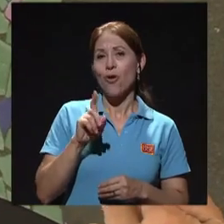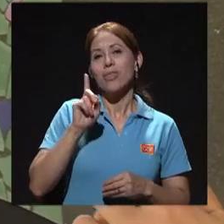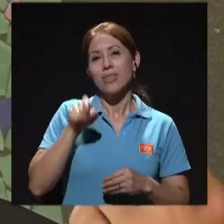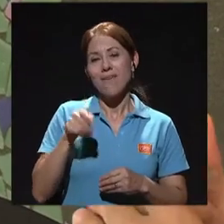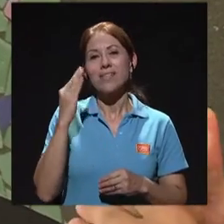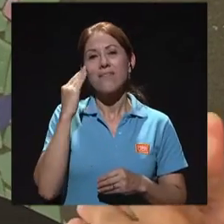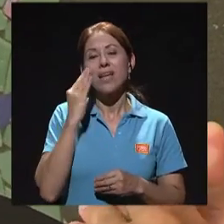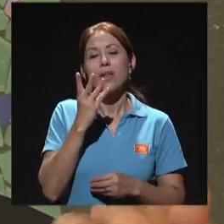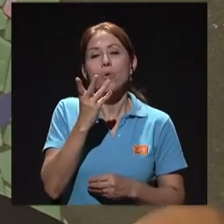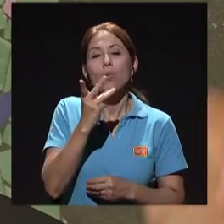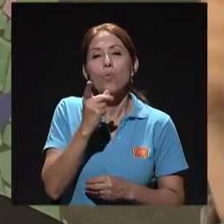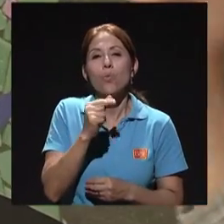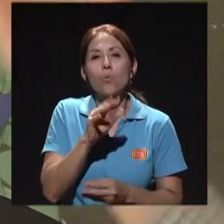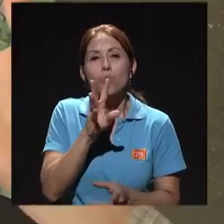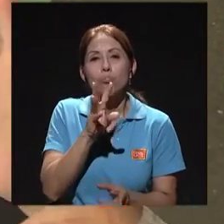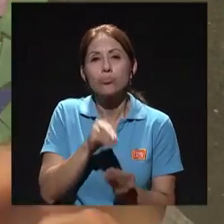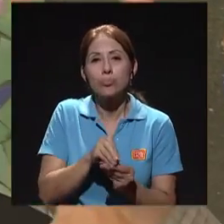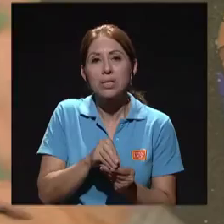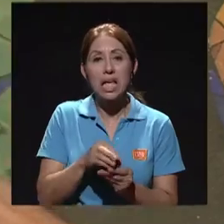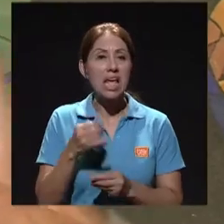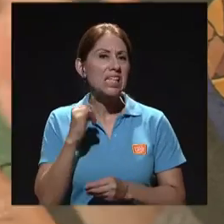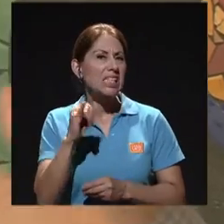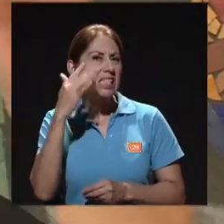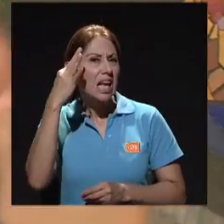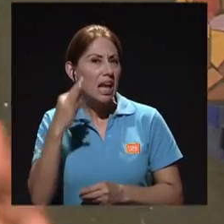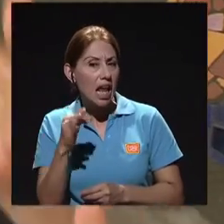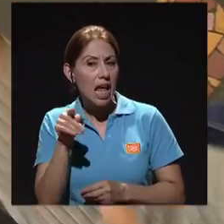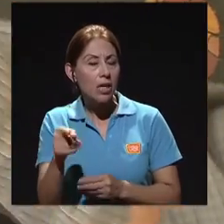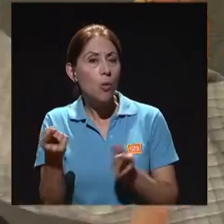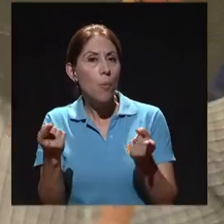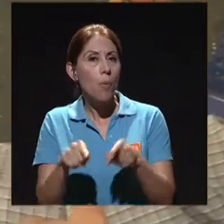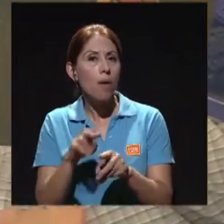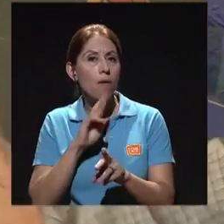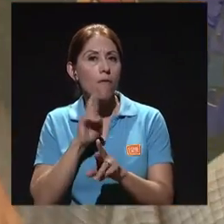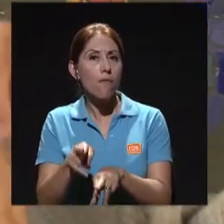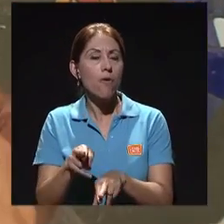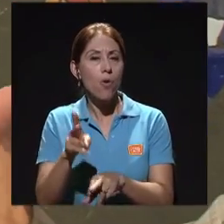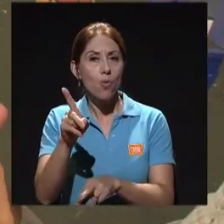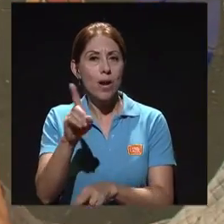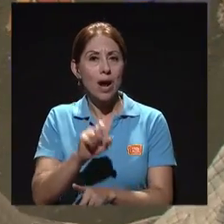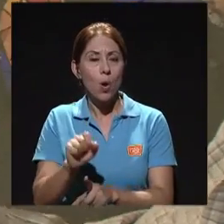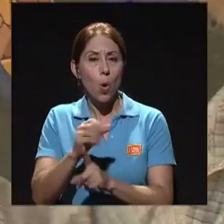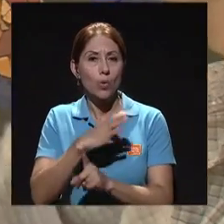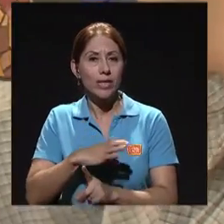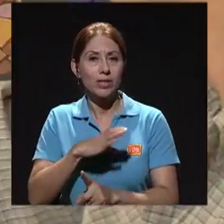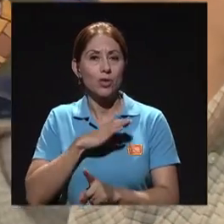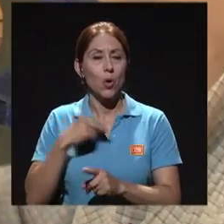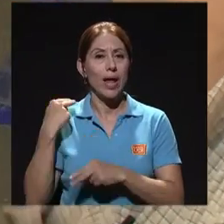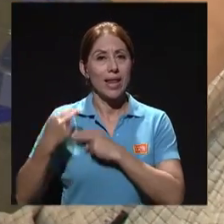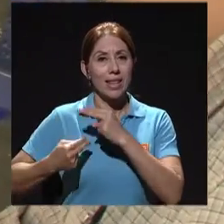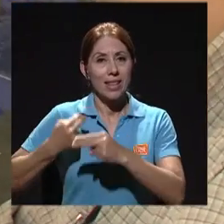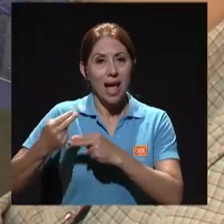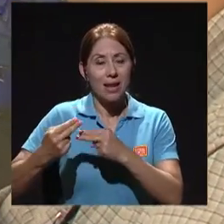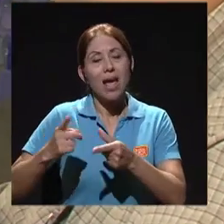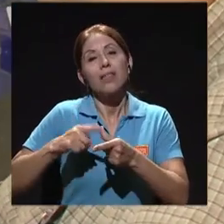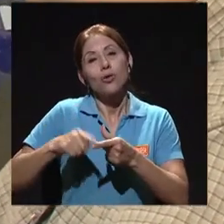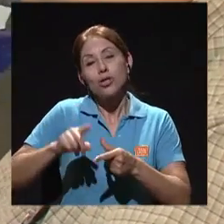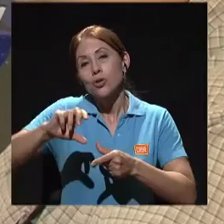cérico, ¿verdad? Si se piensa que es una condición hereditaria, entonces hay que hacer otro tipo de pruebas para descartar que sea